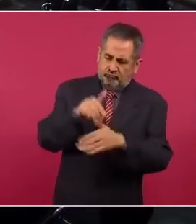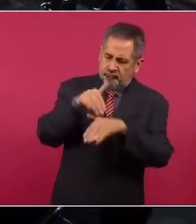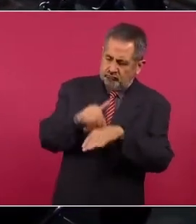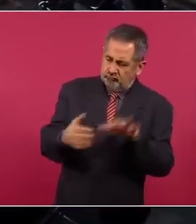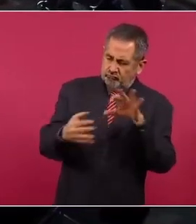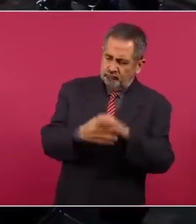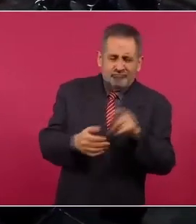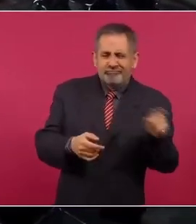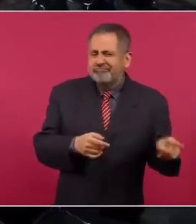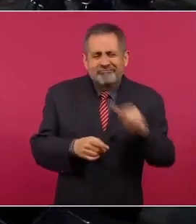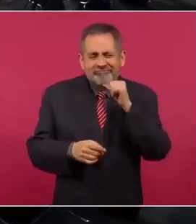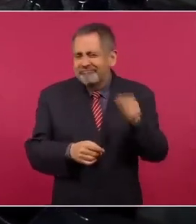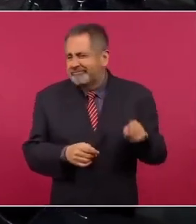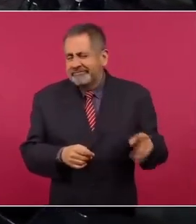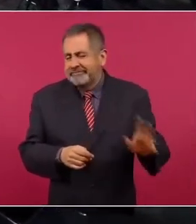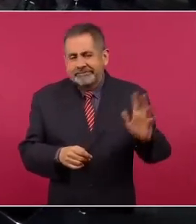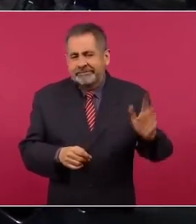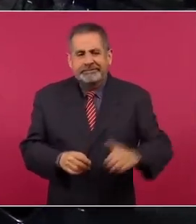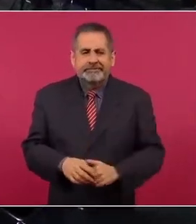legalidad,